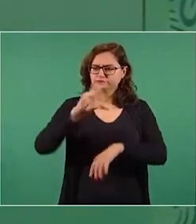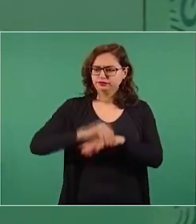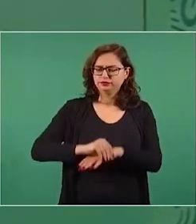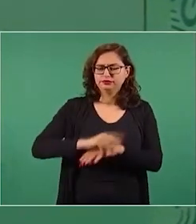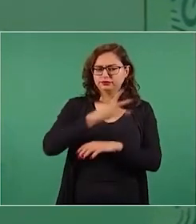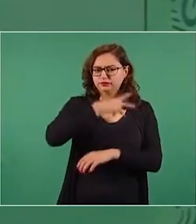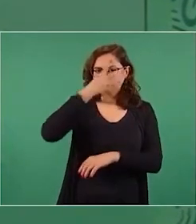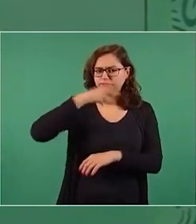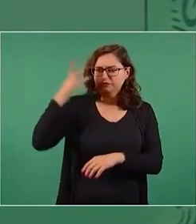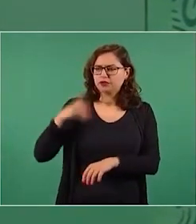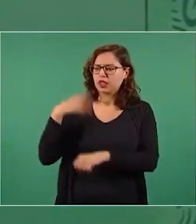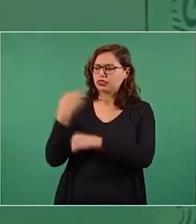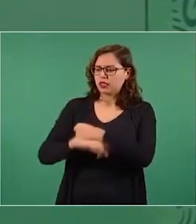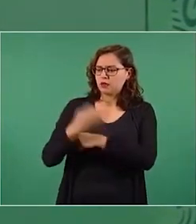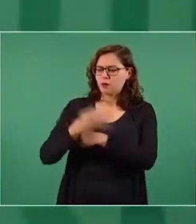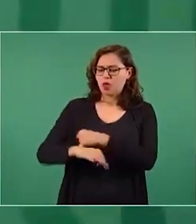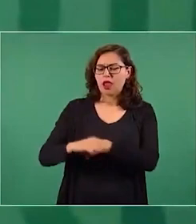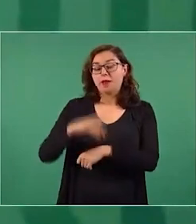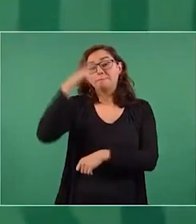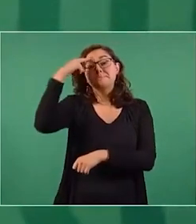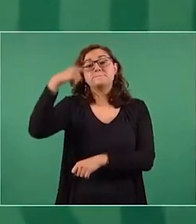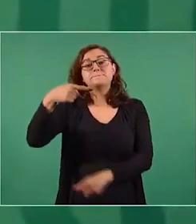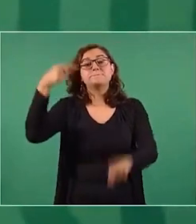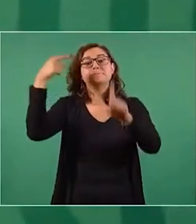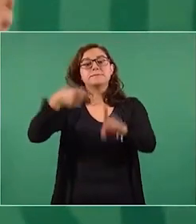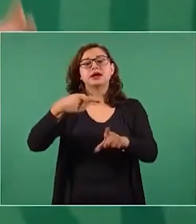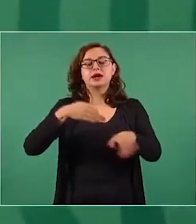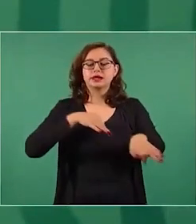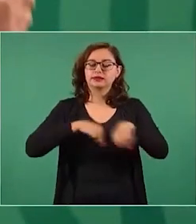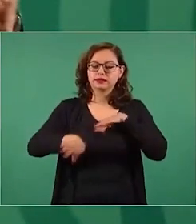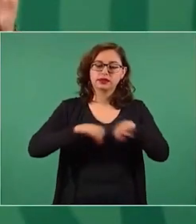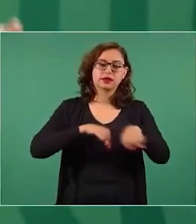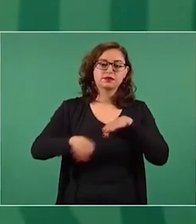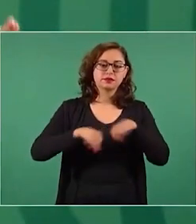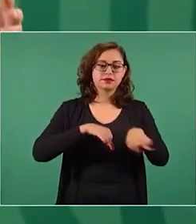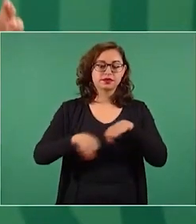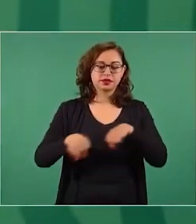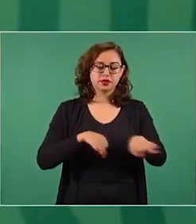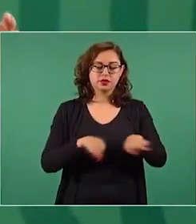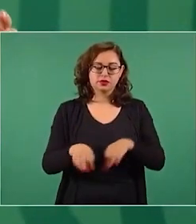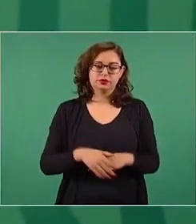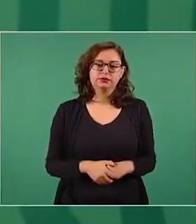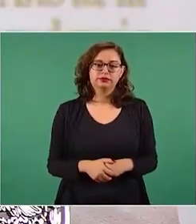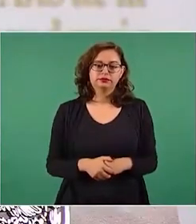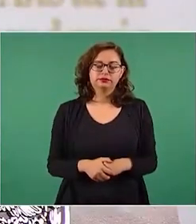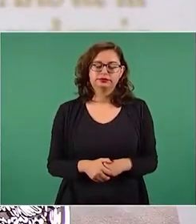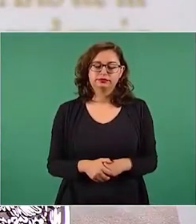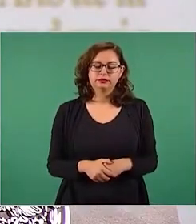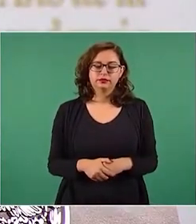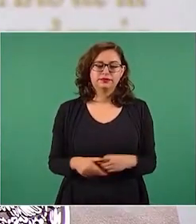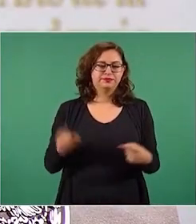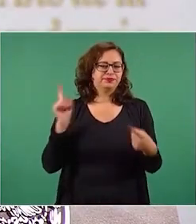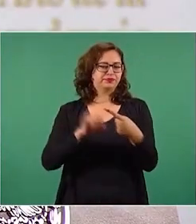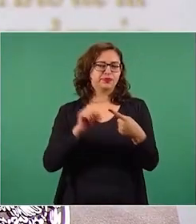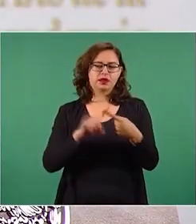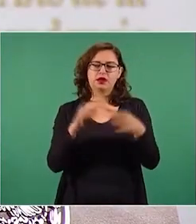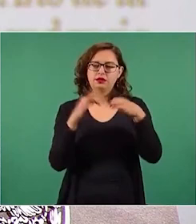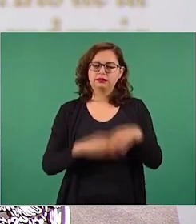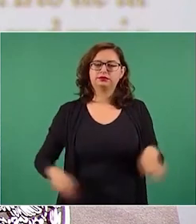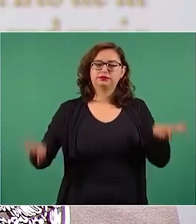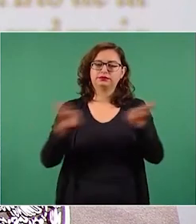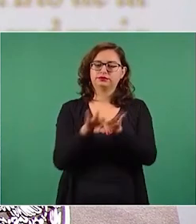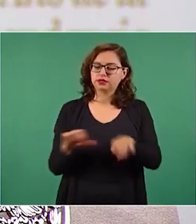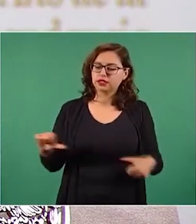temporales de trabajo, primero que se apoye a los pueblos de